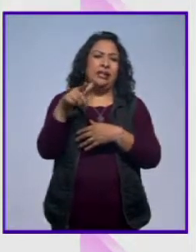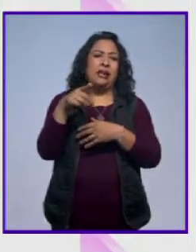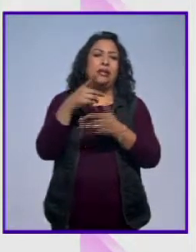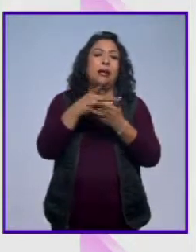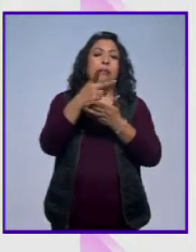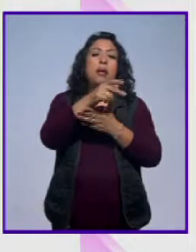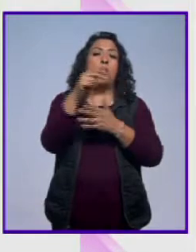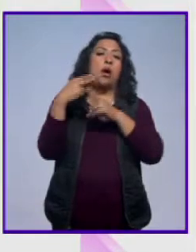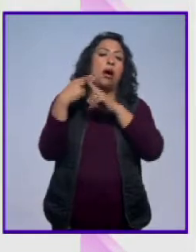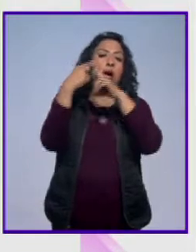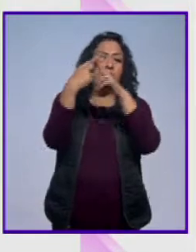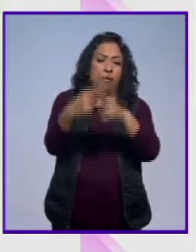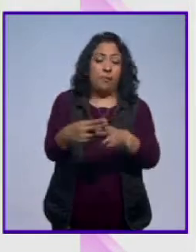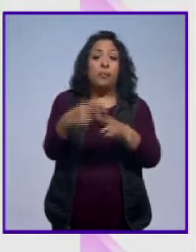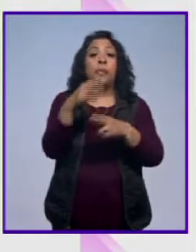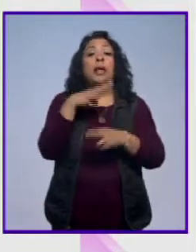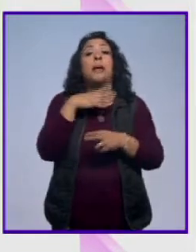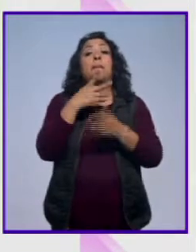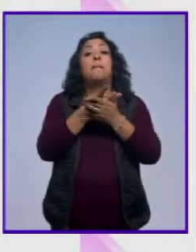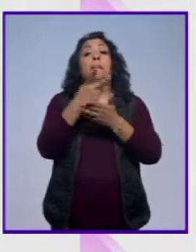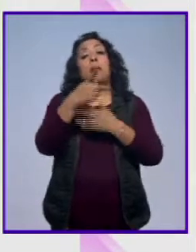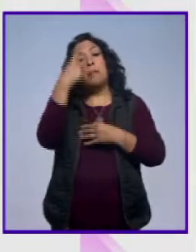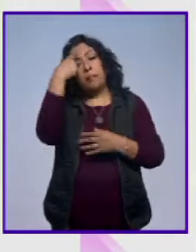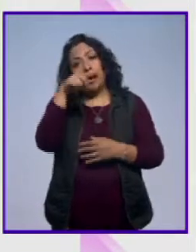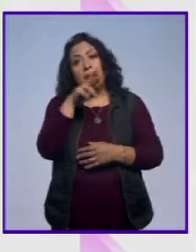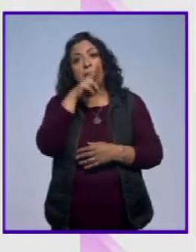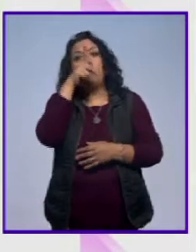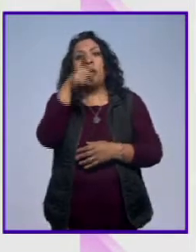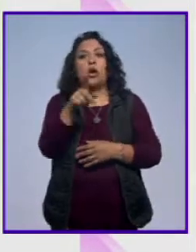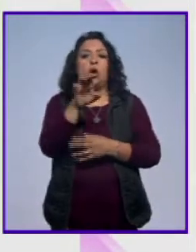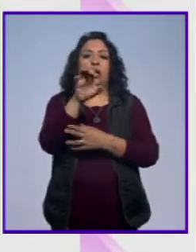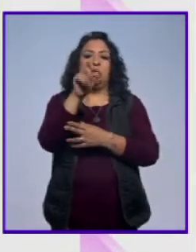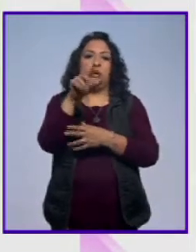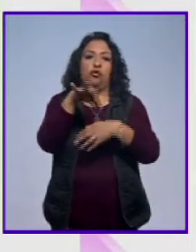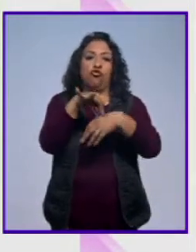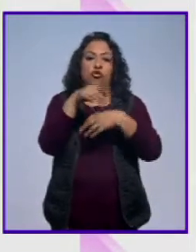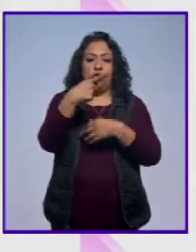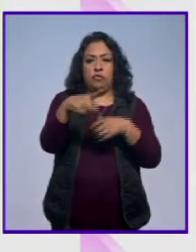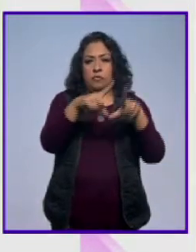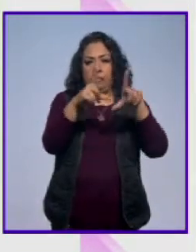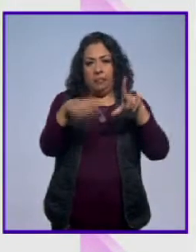premios que reconocen a los mejores espectáculos en vivo presentados en nuestro país.